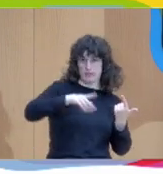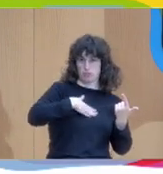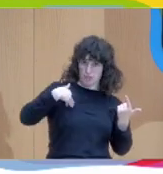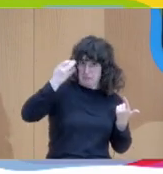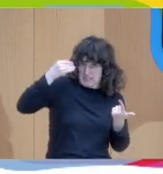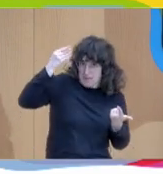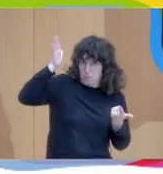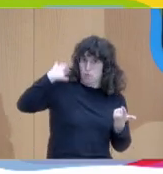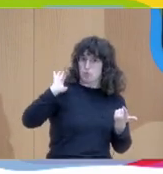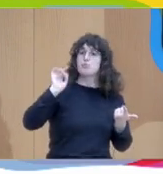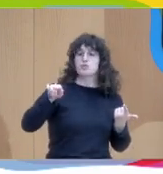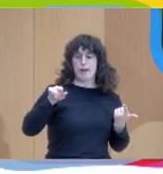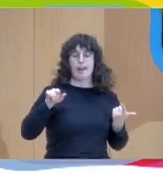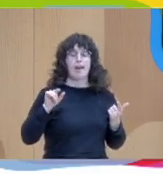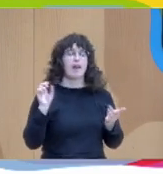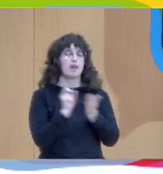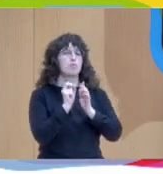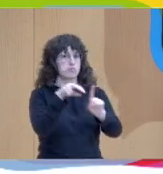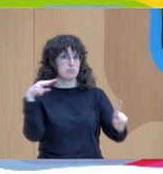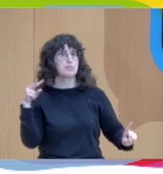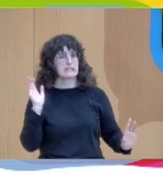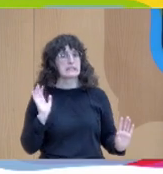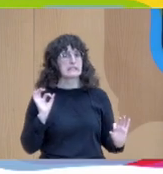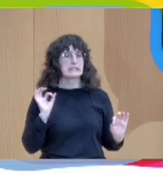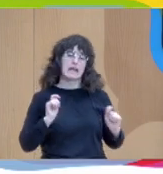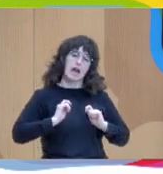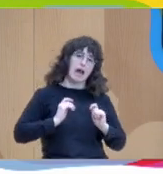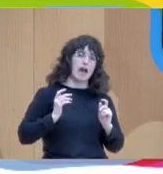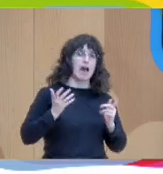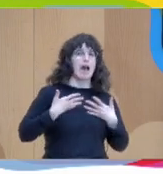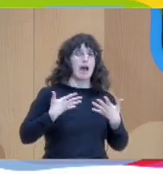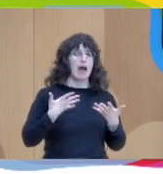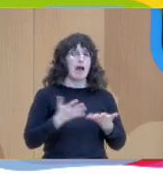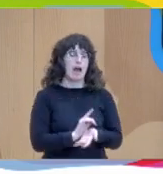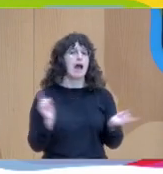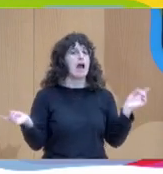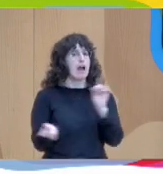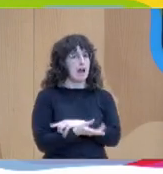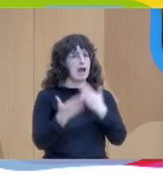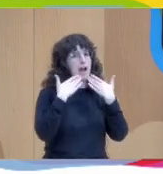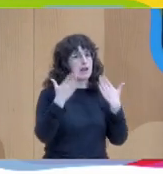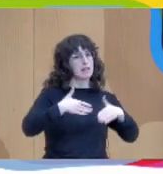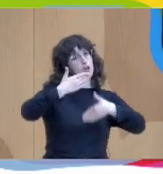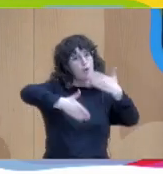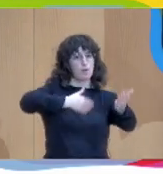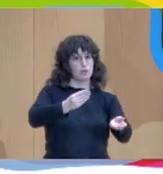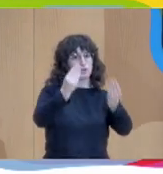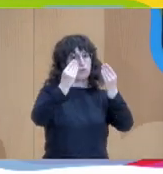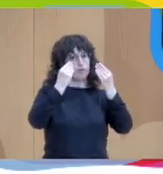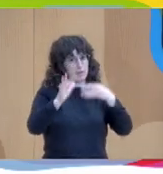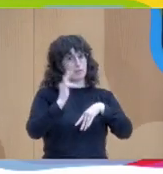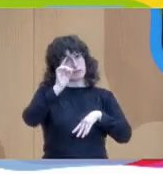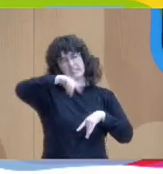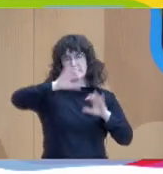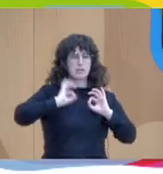a cambiar ese enfoque ha sido todo el proceso de formación y sobre todo el proceso de transformación o yo creo que si